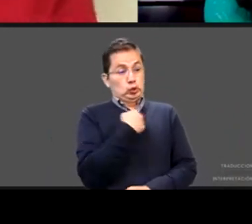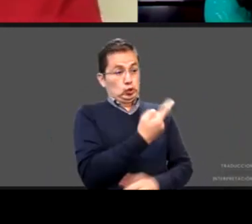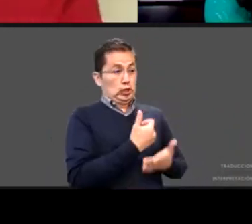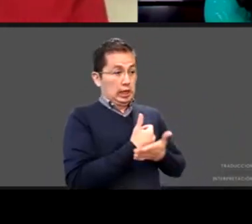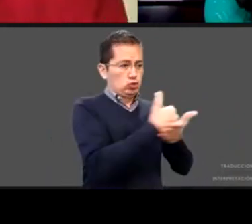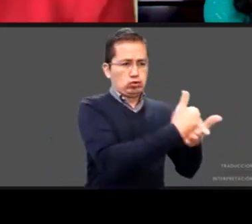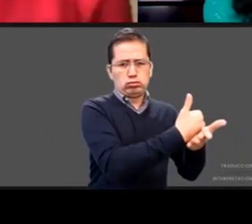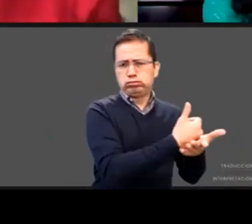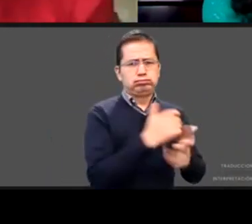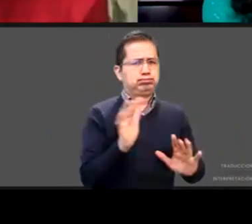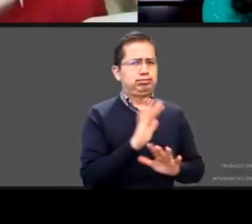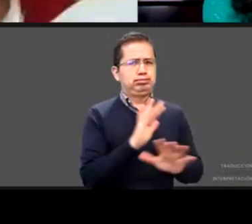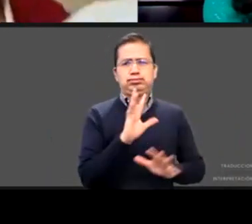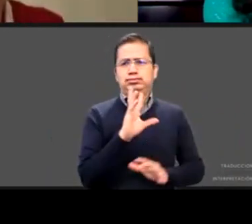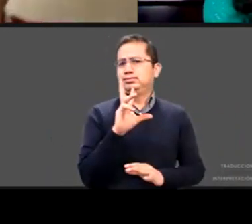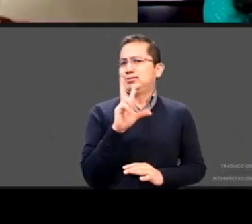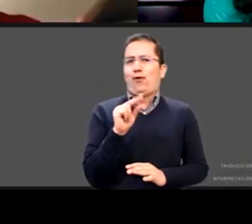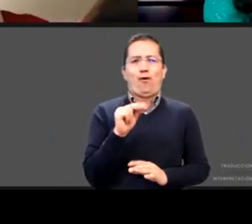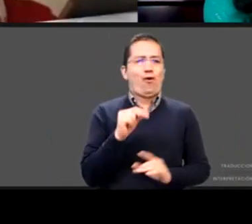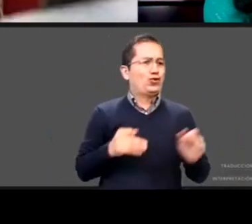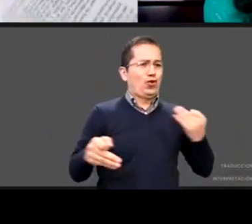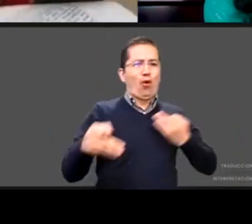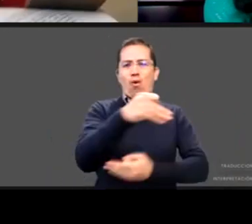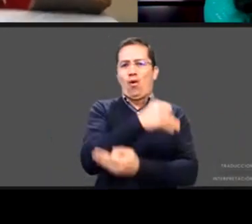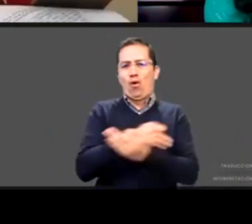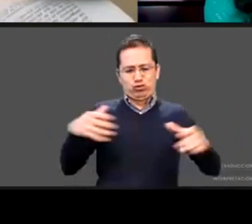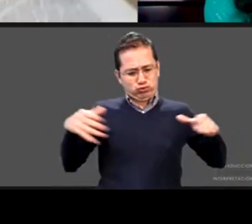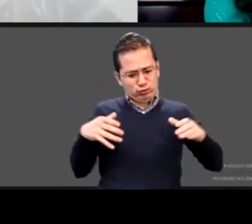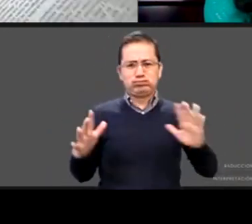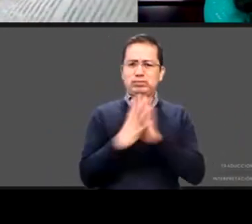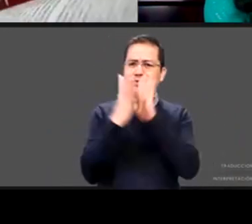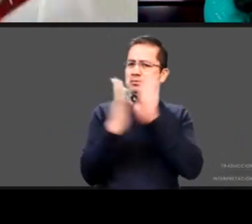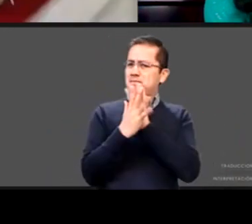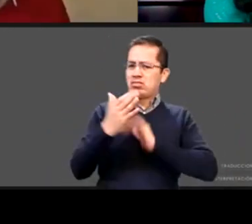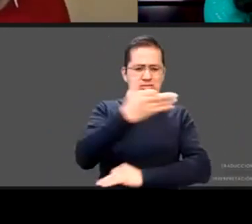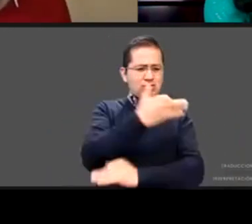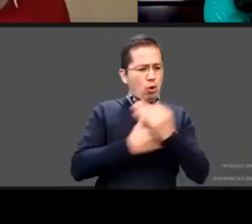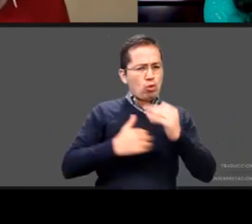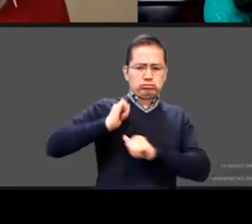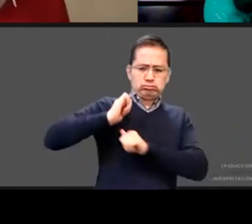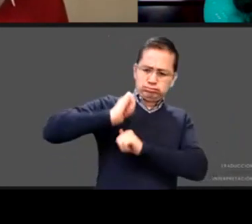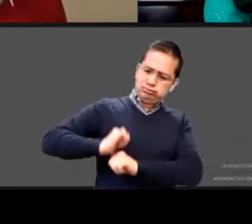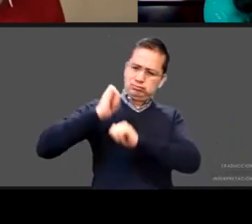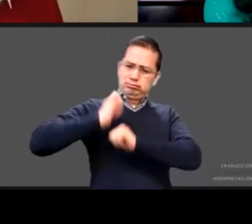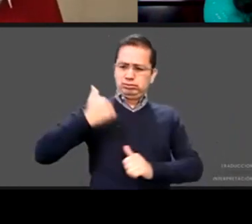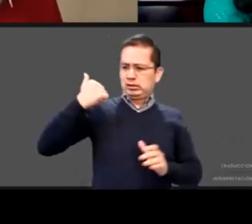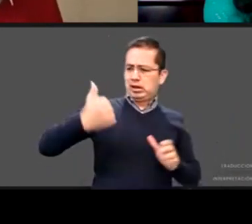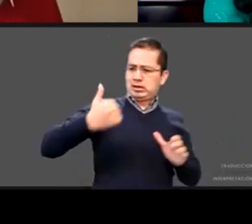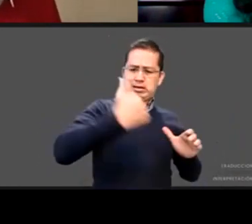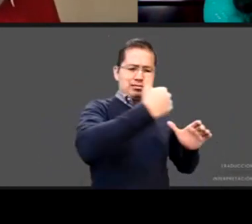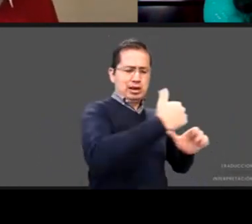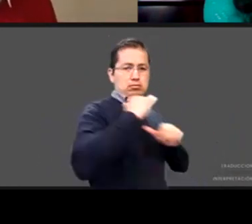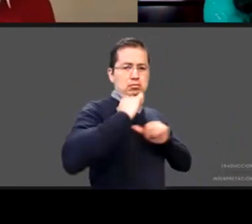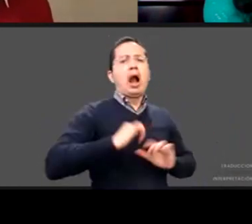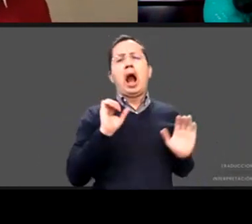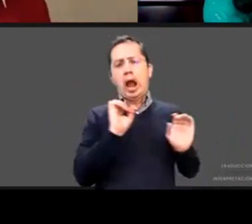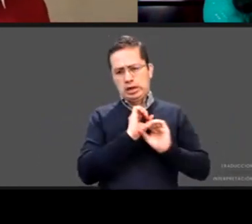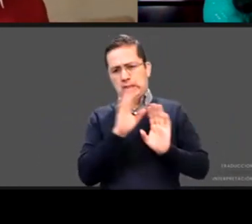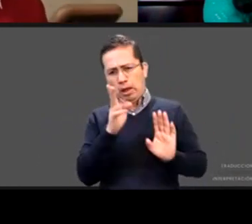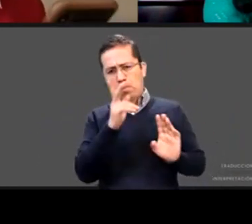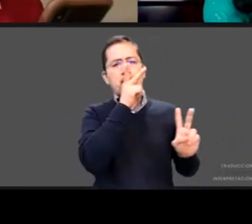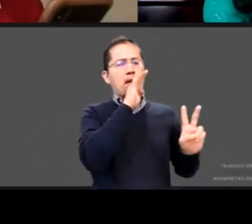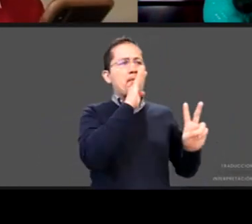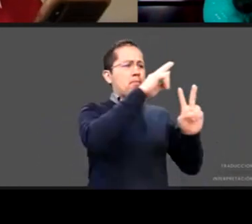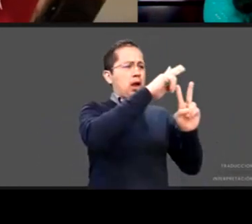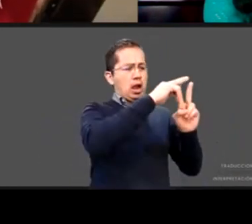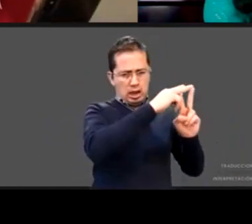le entramos ¿no? y esto y a todos nos toca y todos particularmente son papá y mamá pero luego pues en algunos